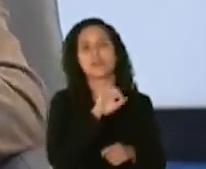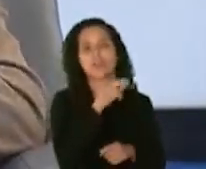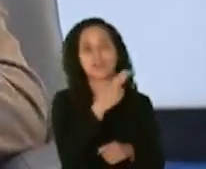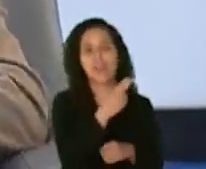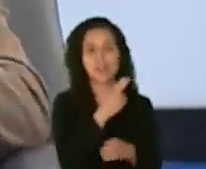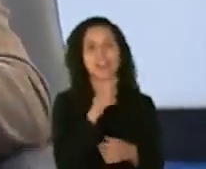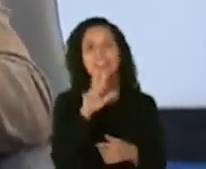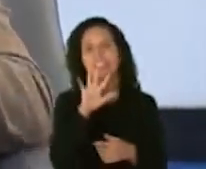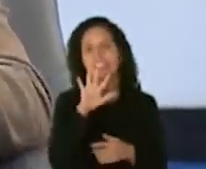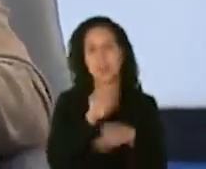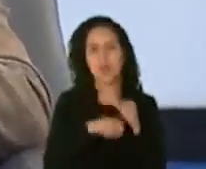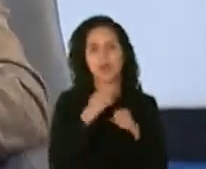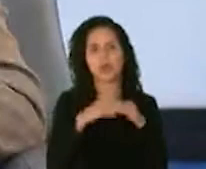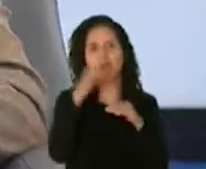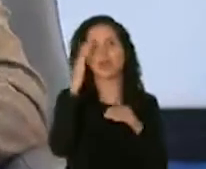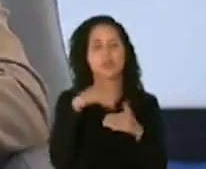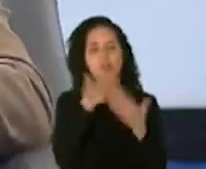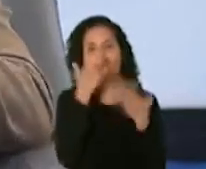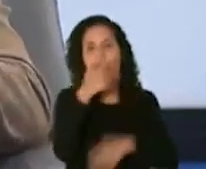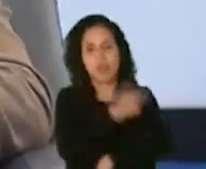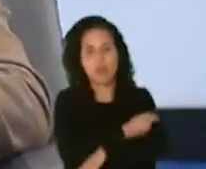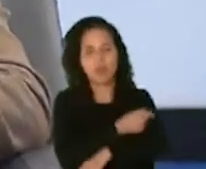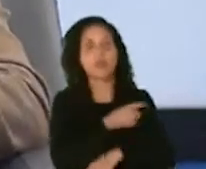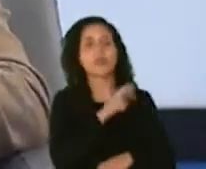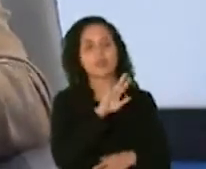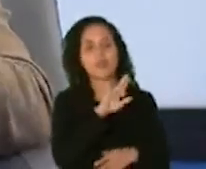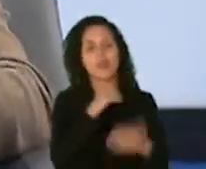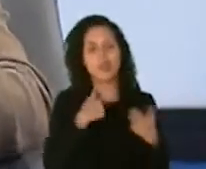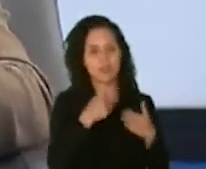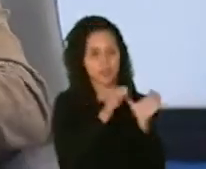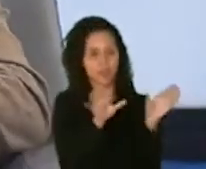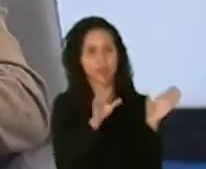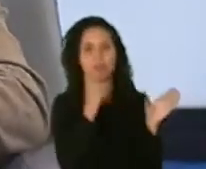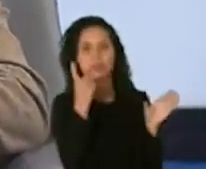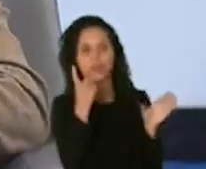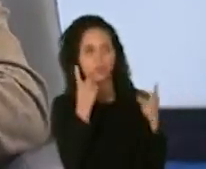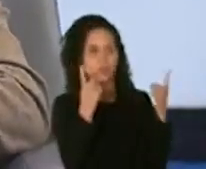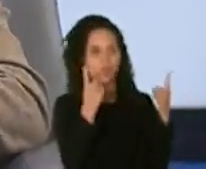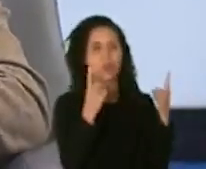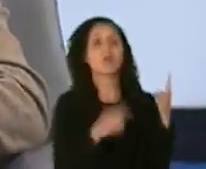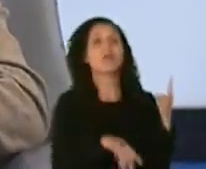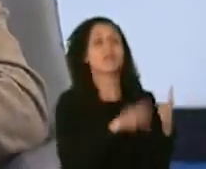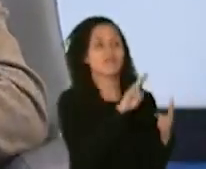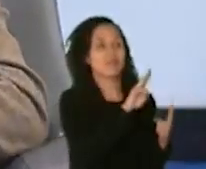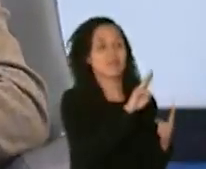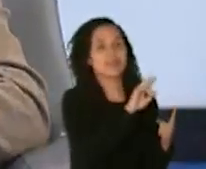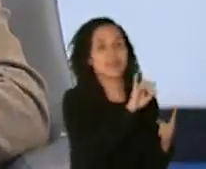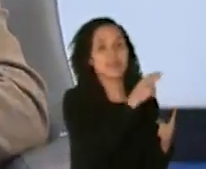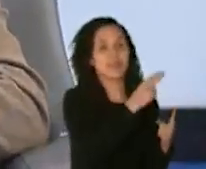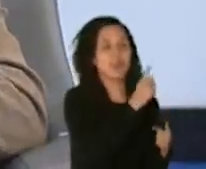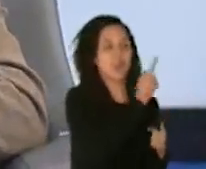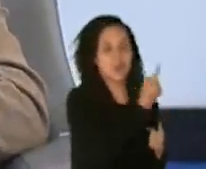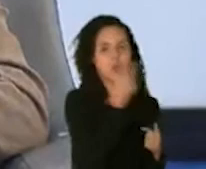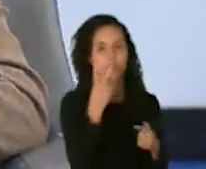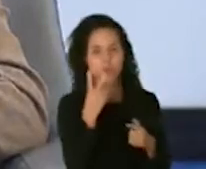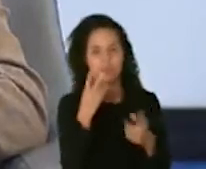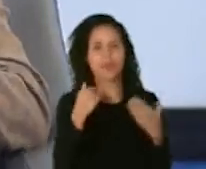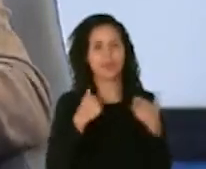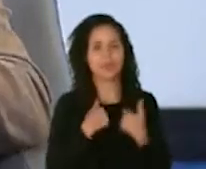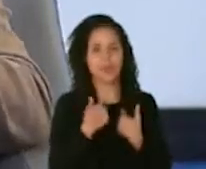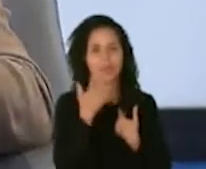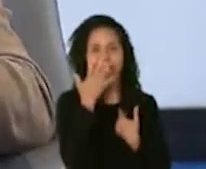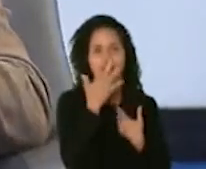y no tenemos una vacuna el virus de VIH tiene dos tipos el VIH 1 y 2 y tiene cinco subtipos ABCD